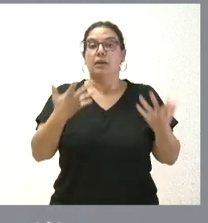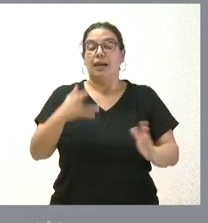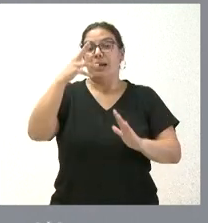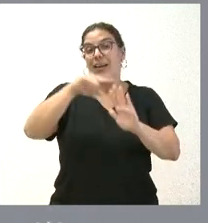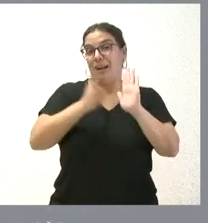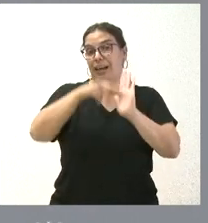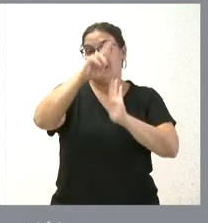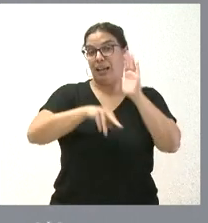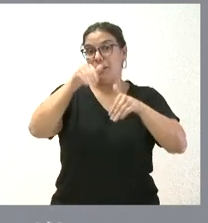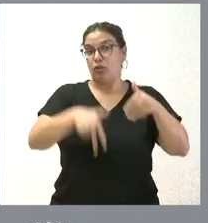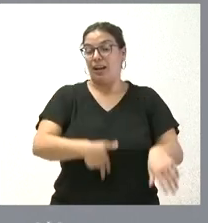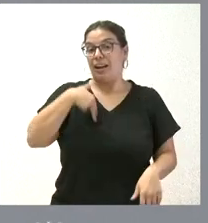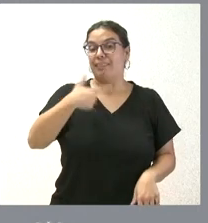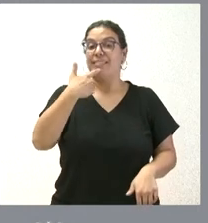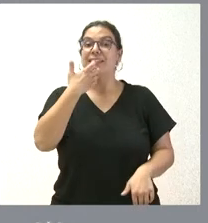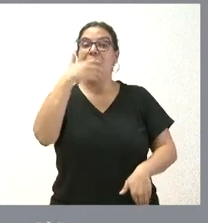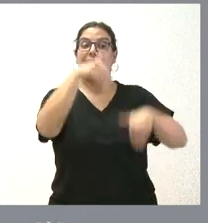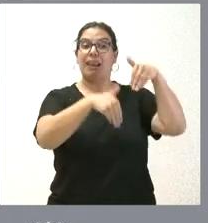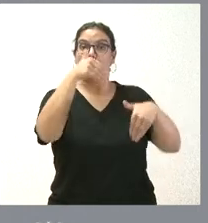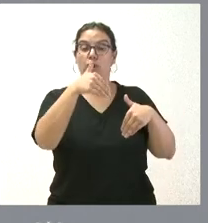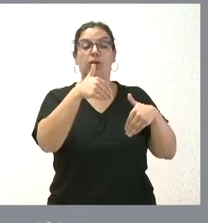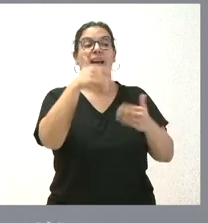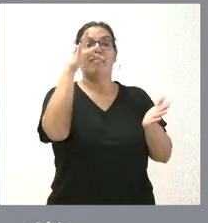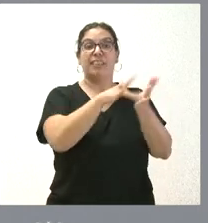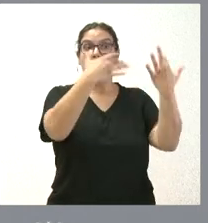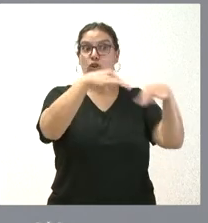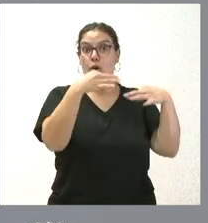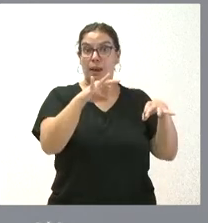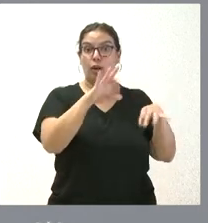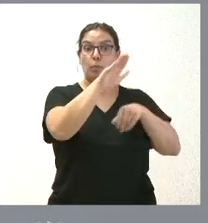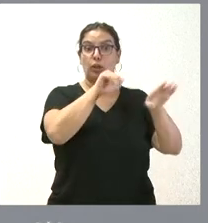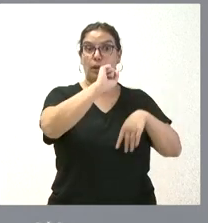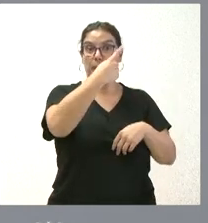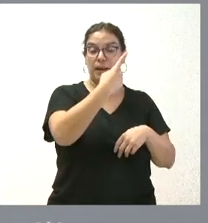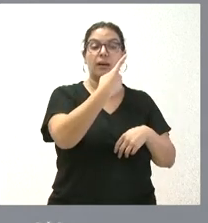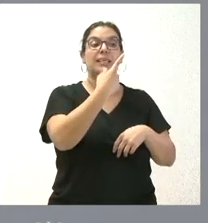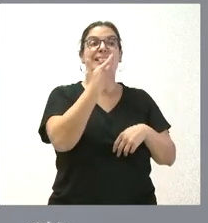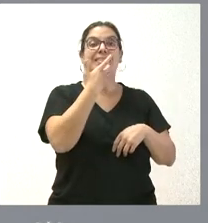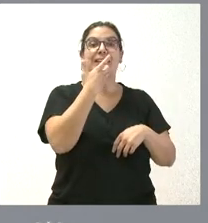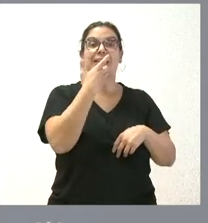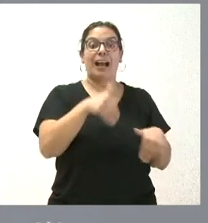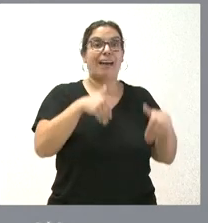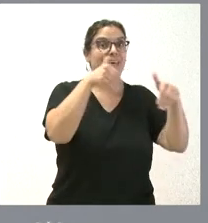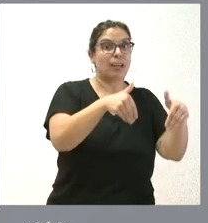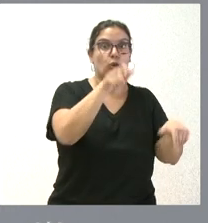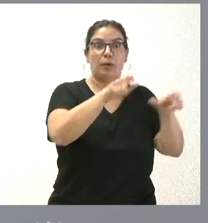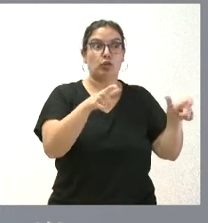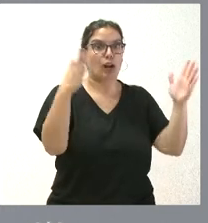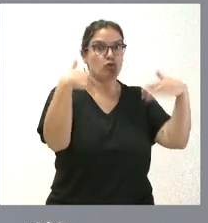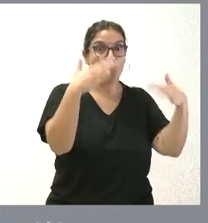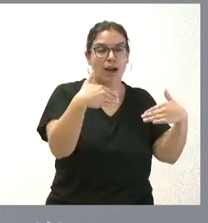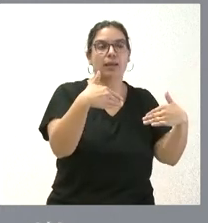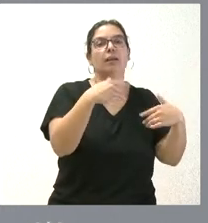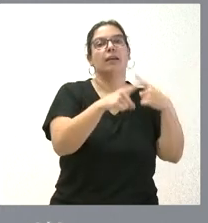discusiones en las que no se hubieran presentado candidaturas en las últimas elecciones locales, se procederá a la celebración de elecciones parciales, que tendrán como